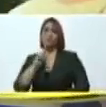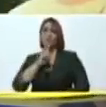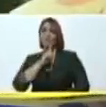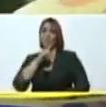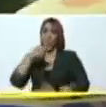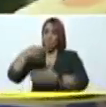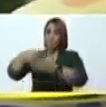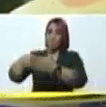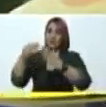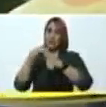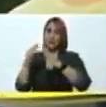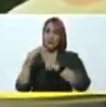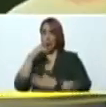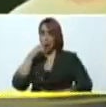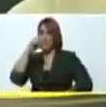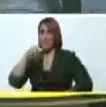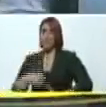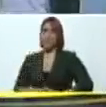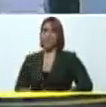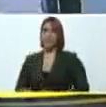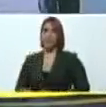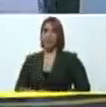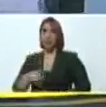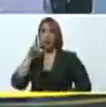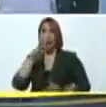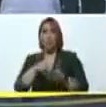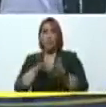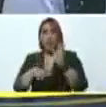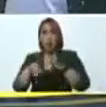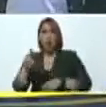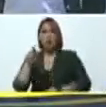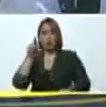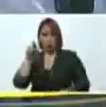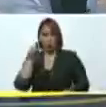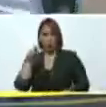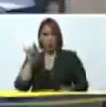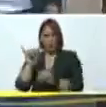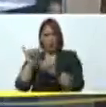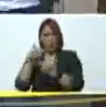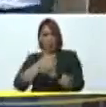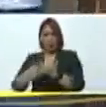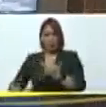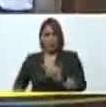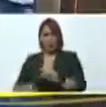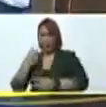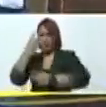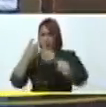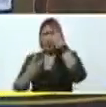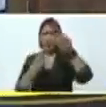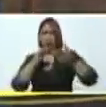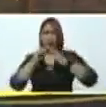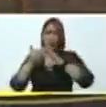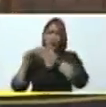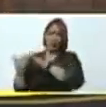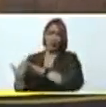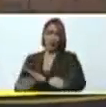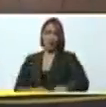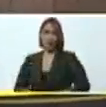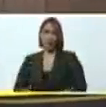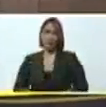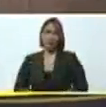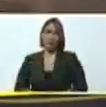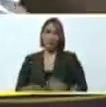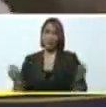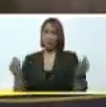la casita de Nicolás, que en el 2011 usted estuvo aquí en nuestra comunidad y es y seguirá